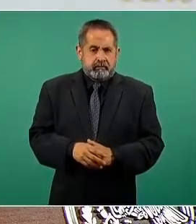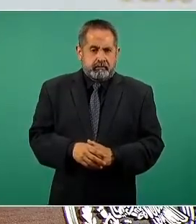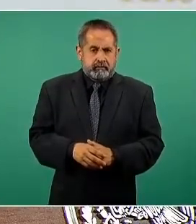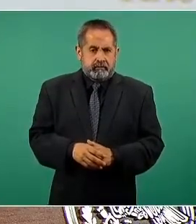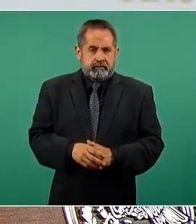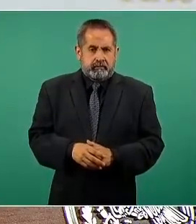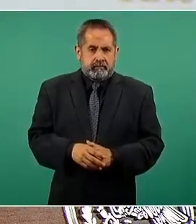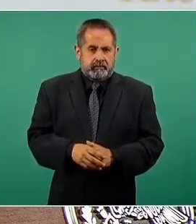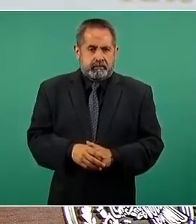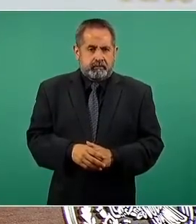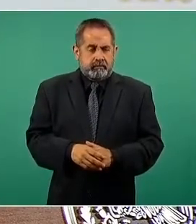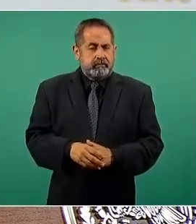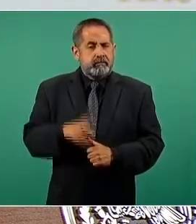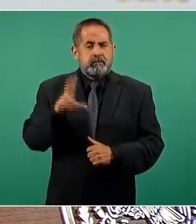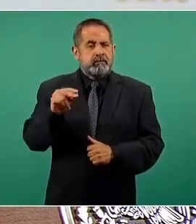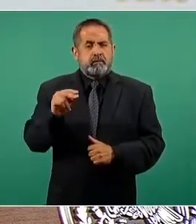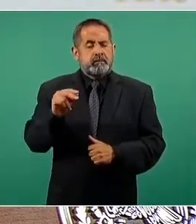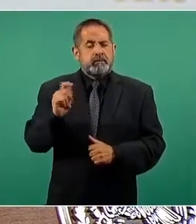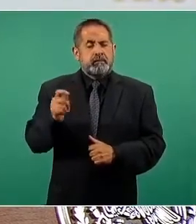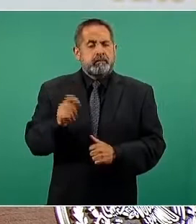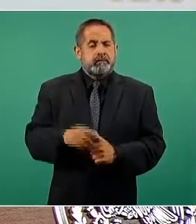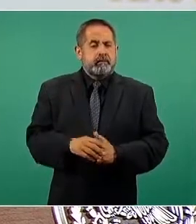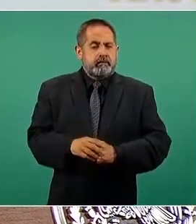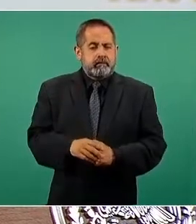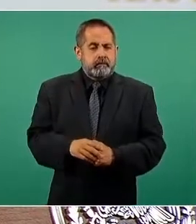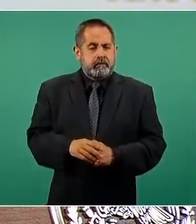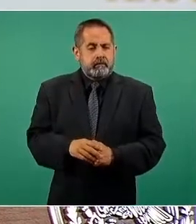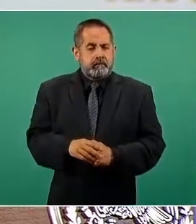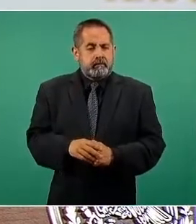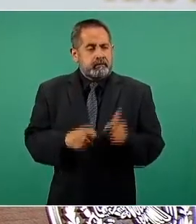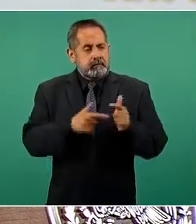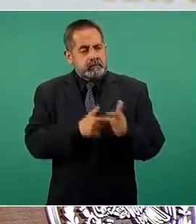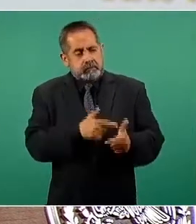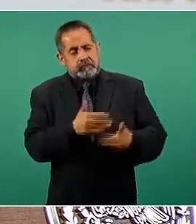esperar que avance